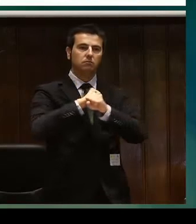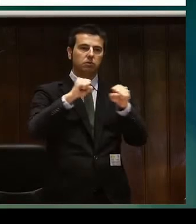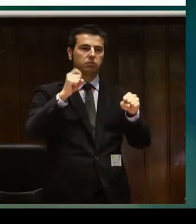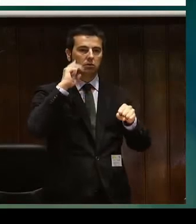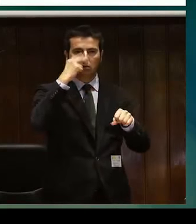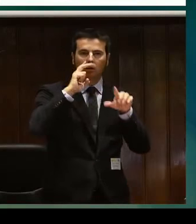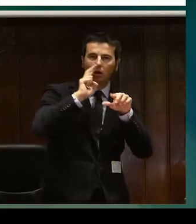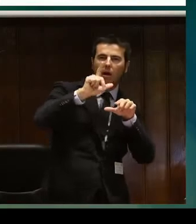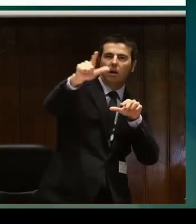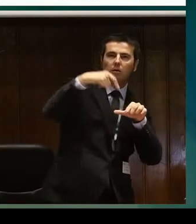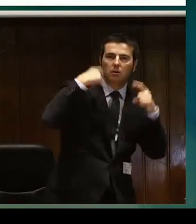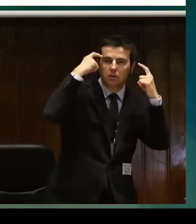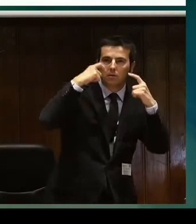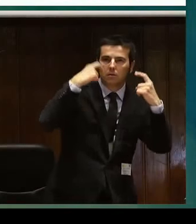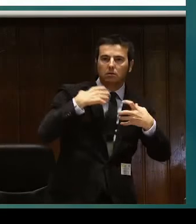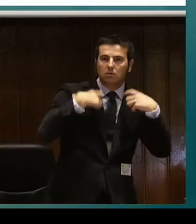la comunicación.